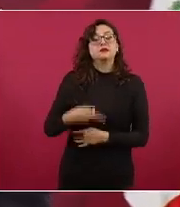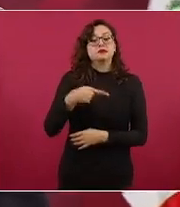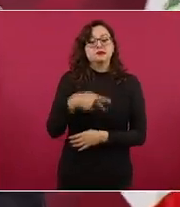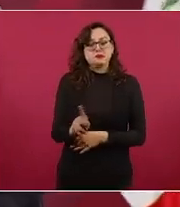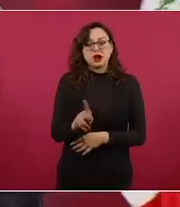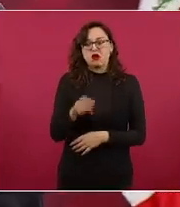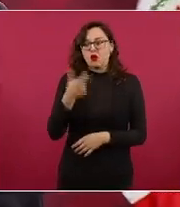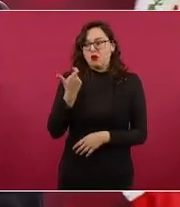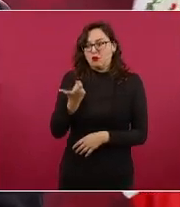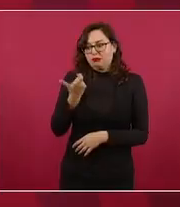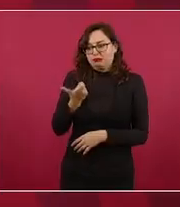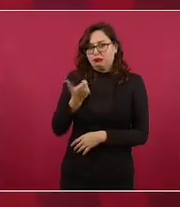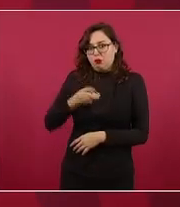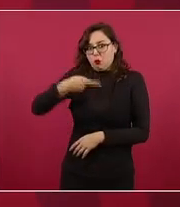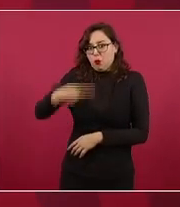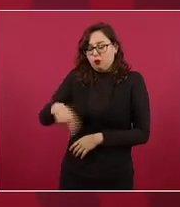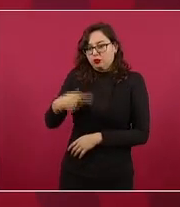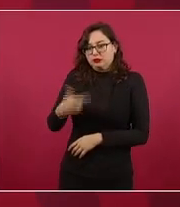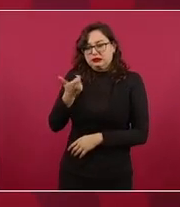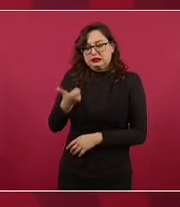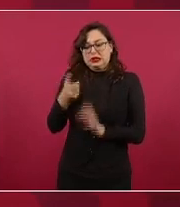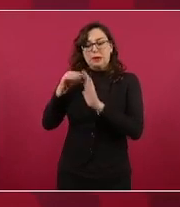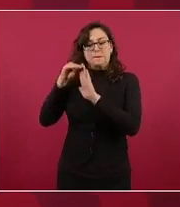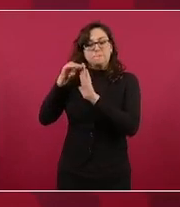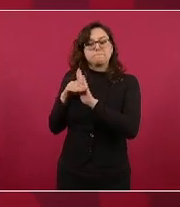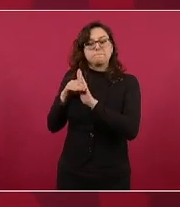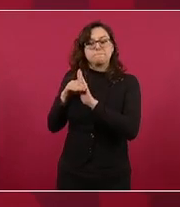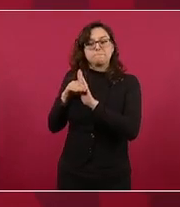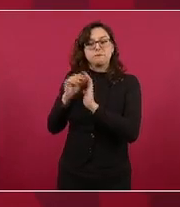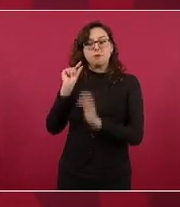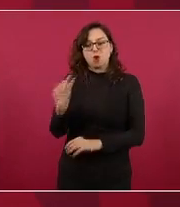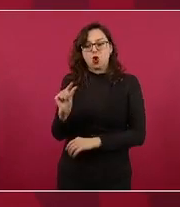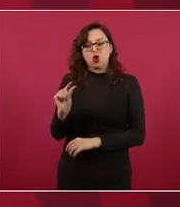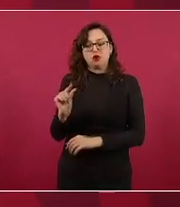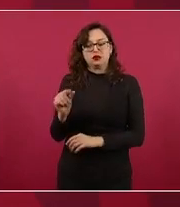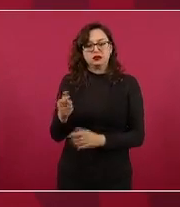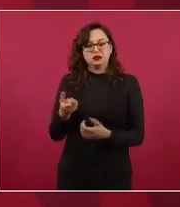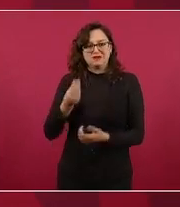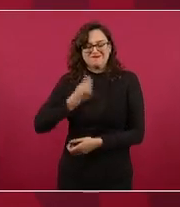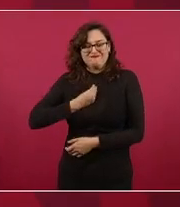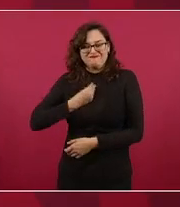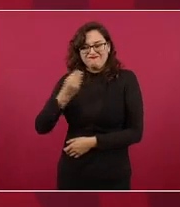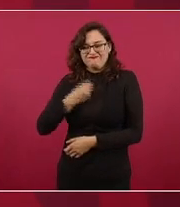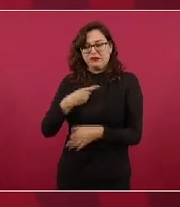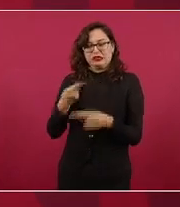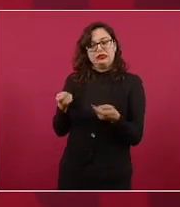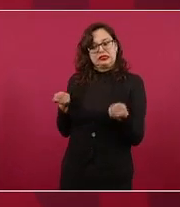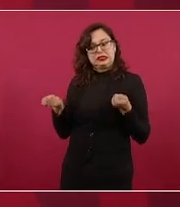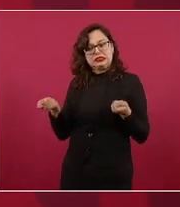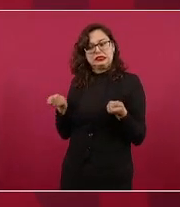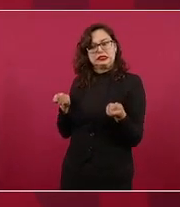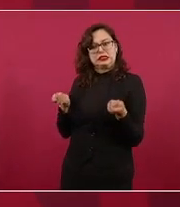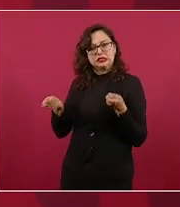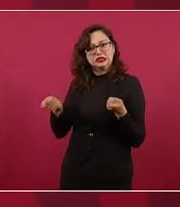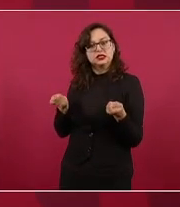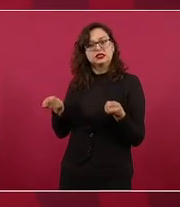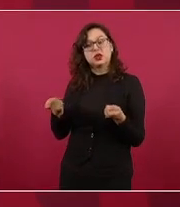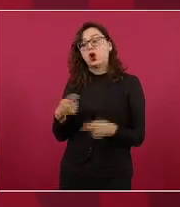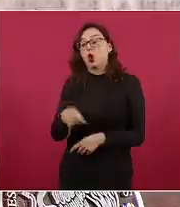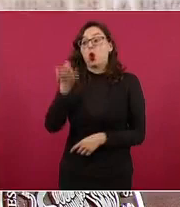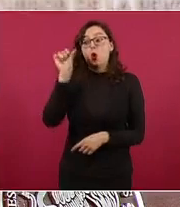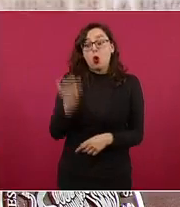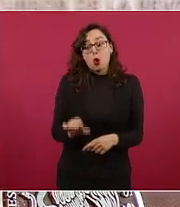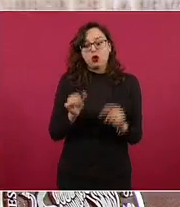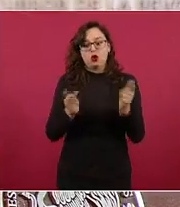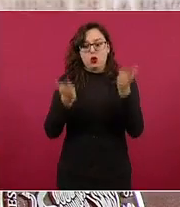aguantó nuestro peso y espero que hoy aguante también y hasta hoy